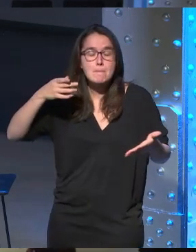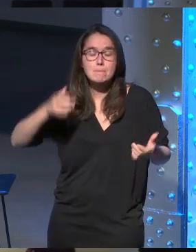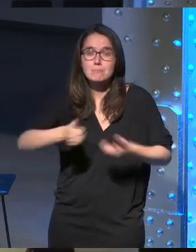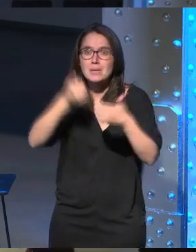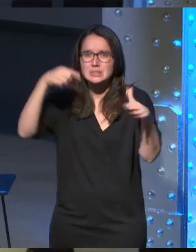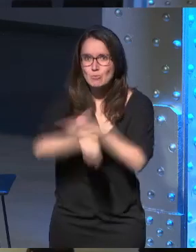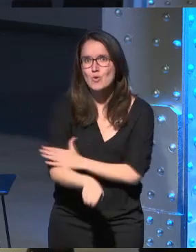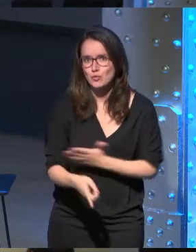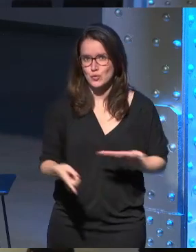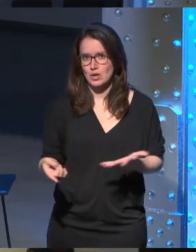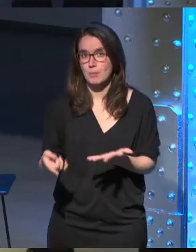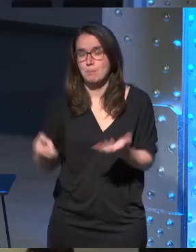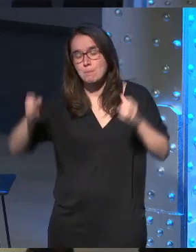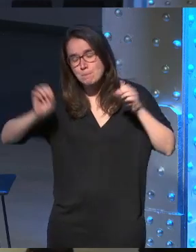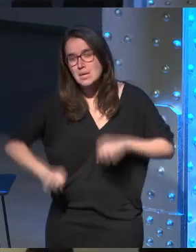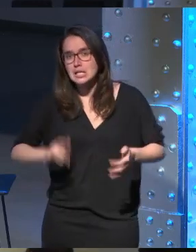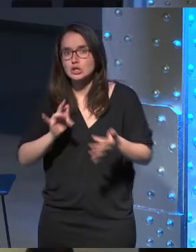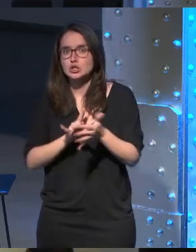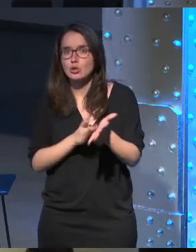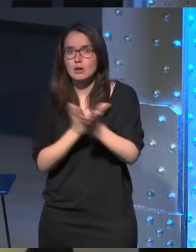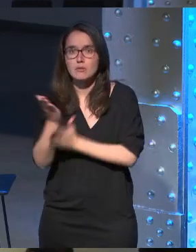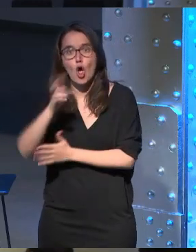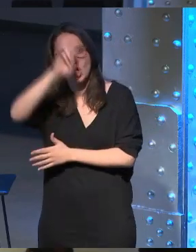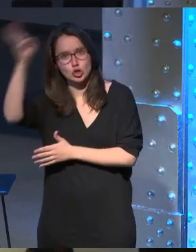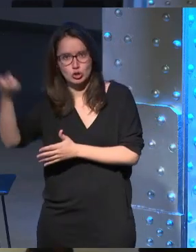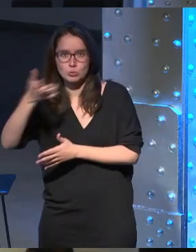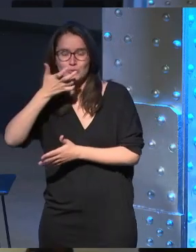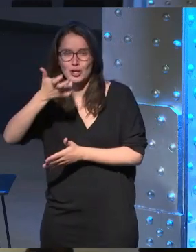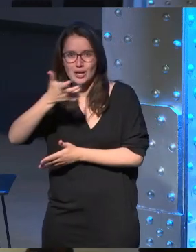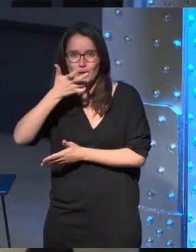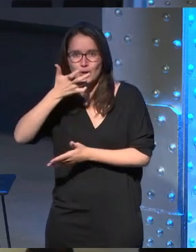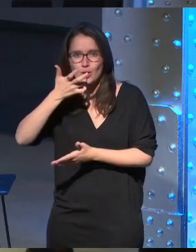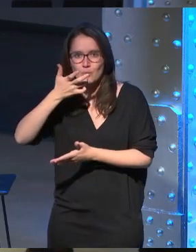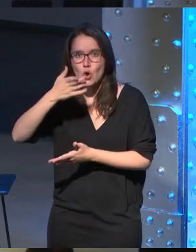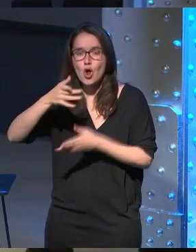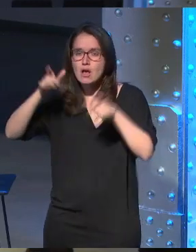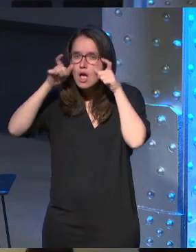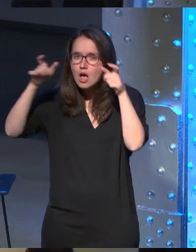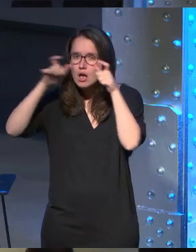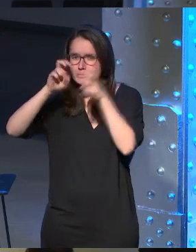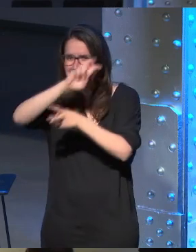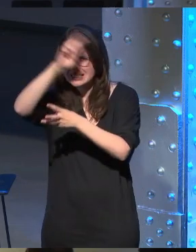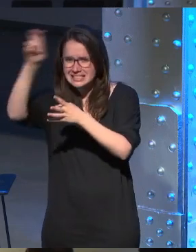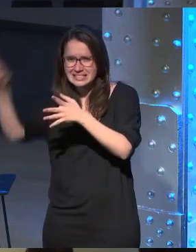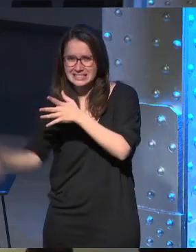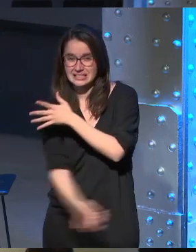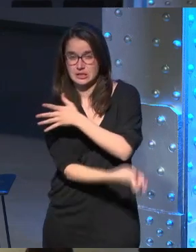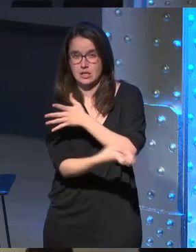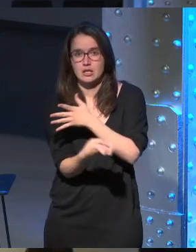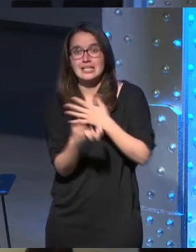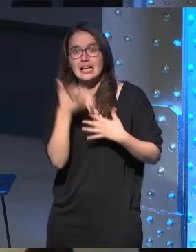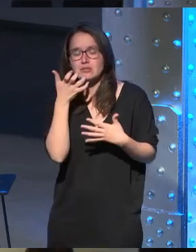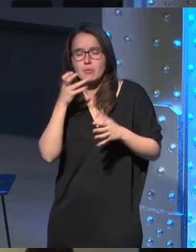vale en ese caso tenemos a nuestra disposición varios dispositivos como puedan ser las HoloLens las Meta que